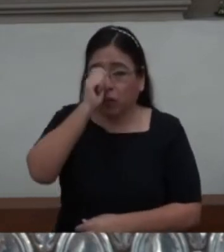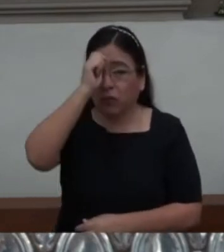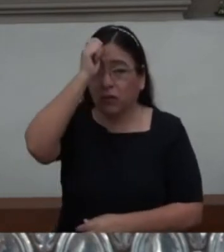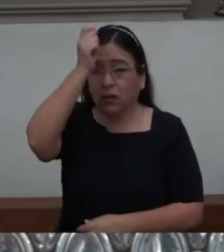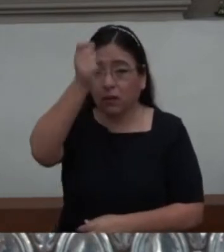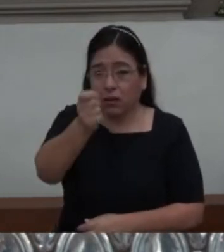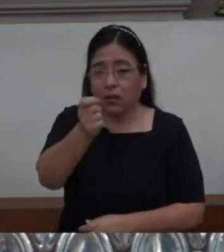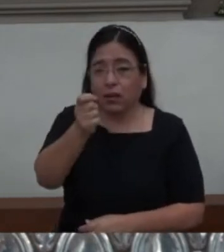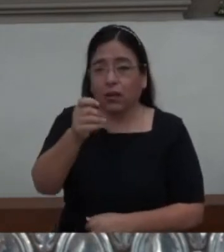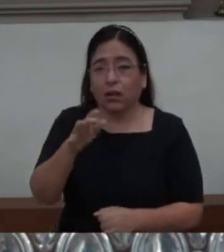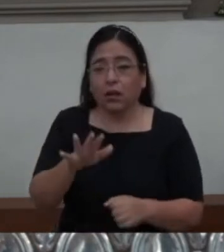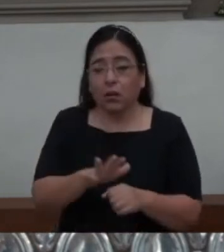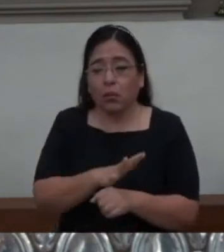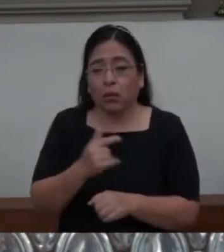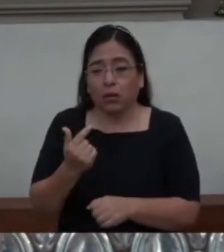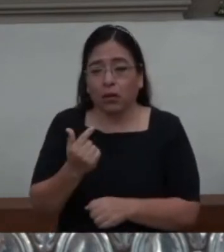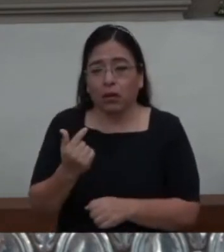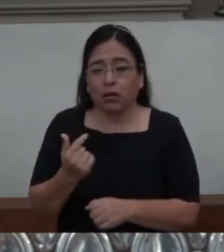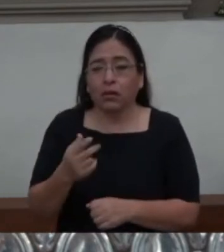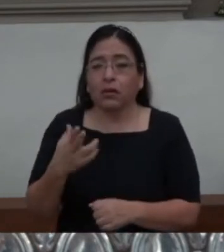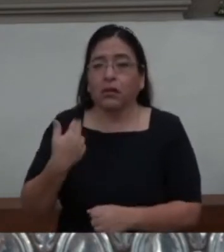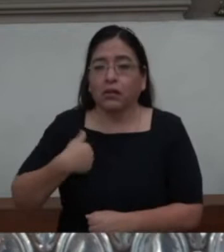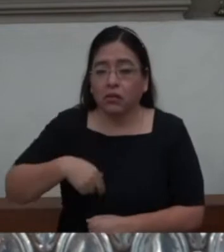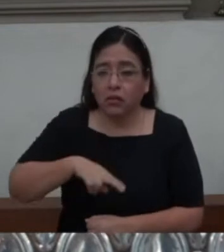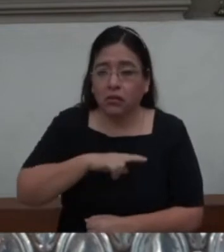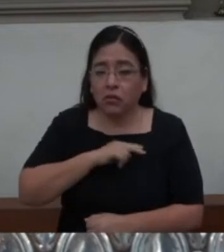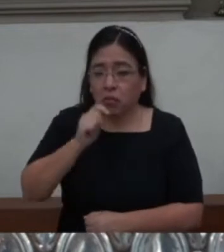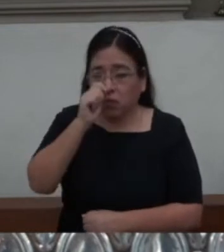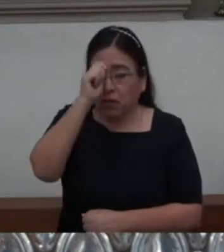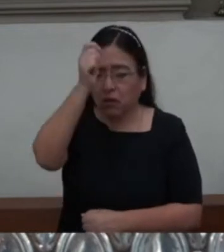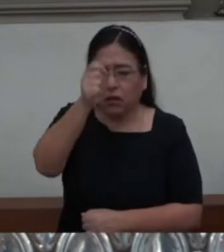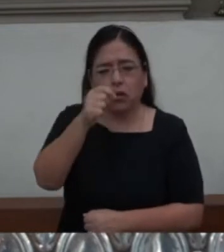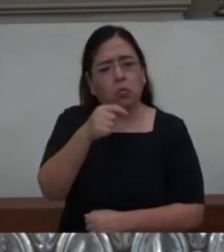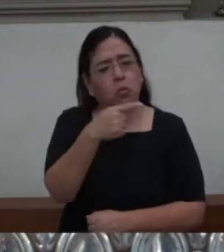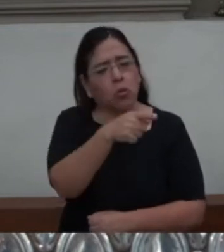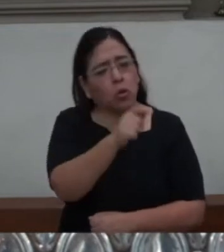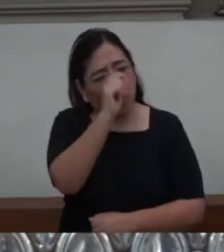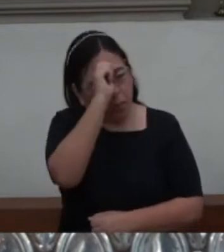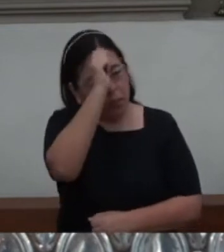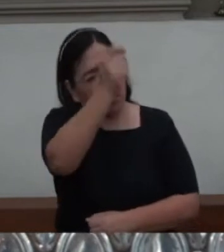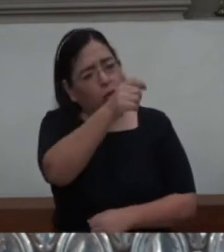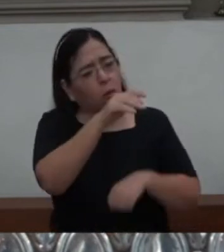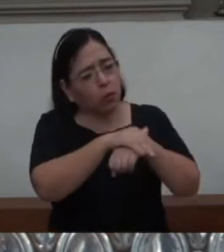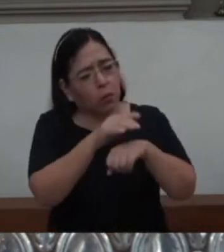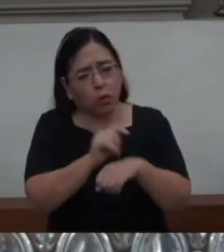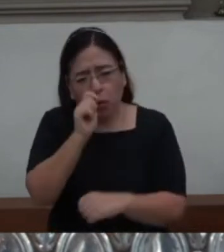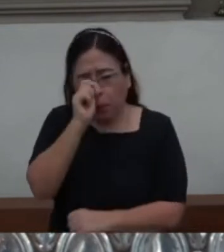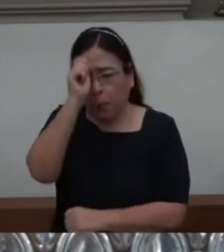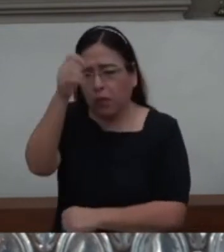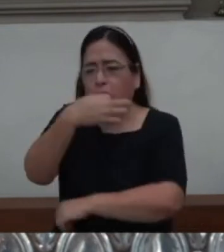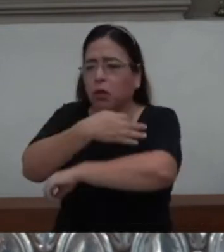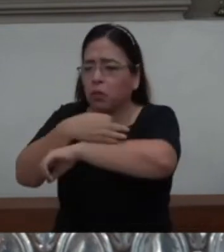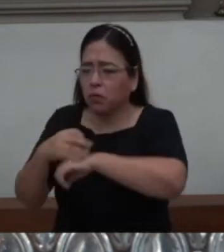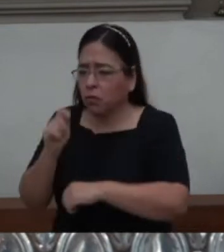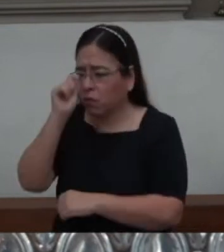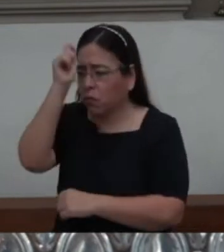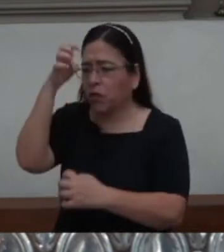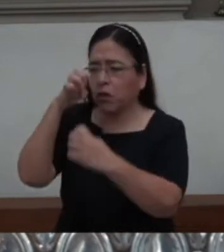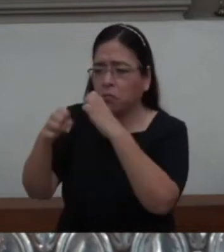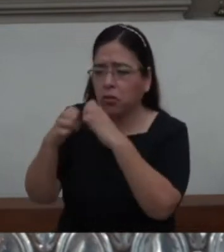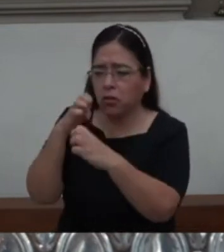clarifica. Si bendices, te compadeces. Si bendices,